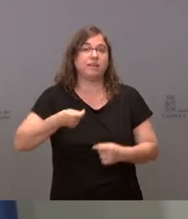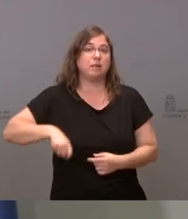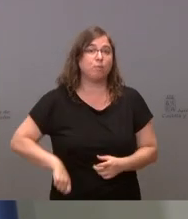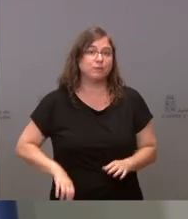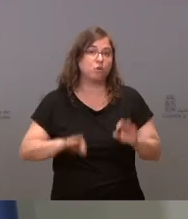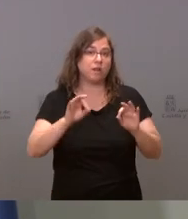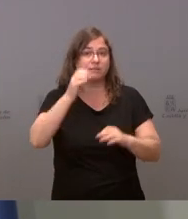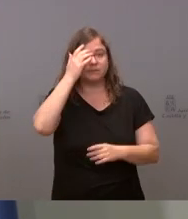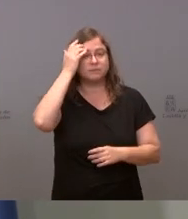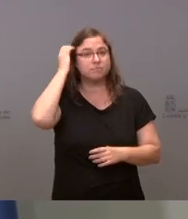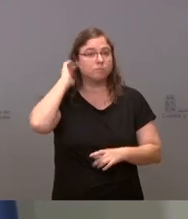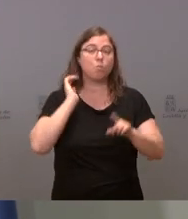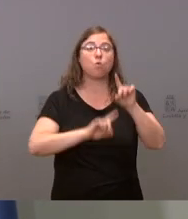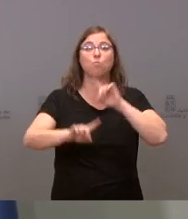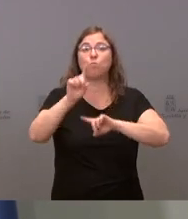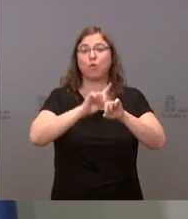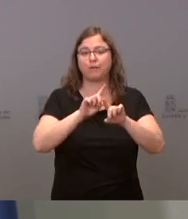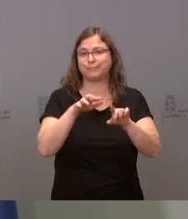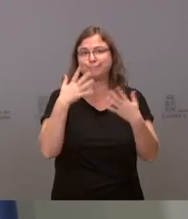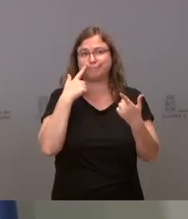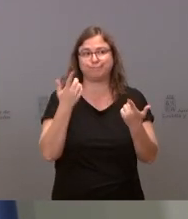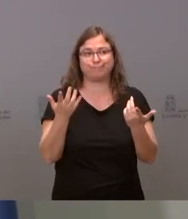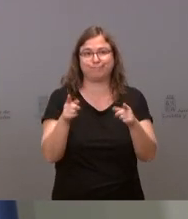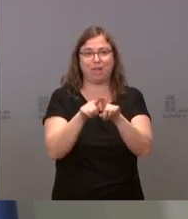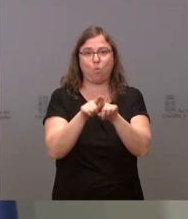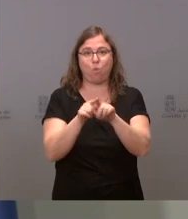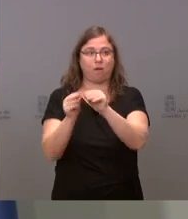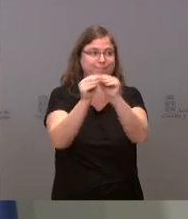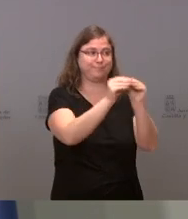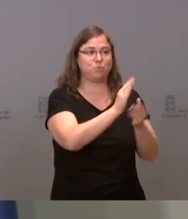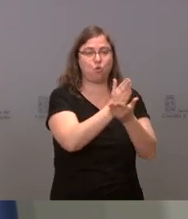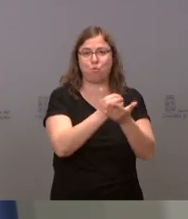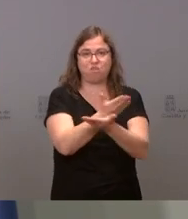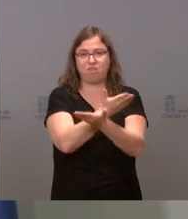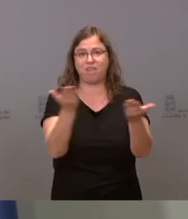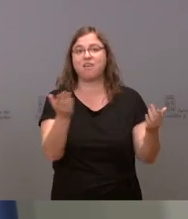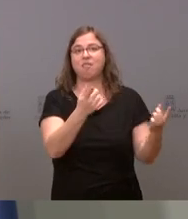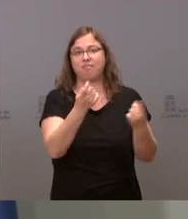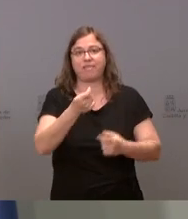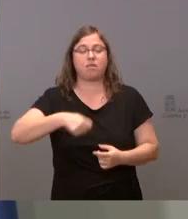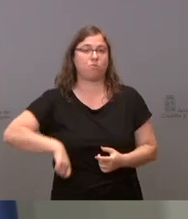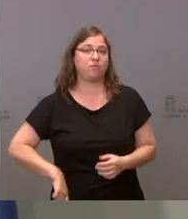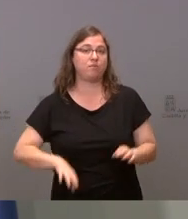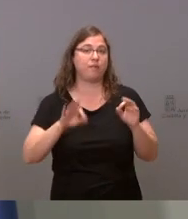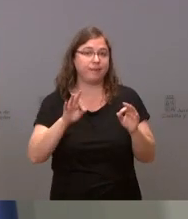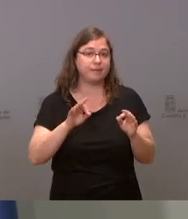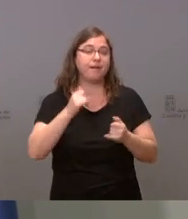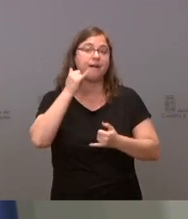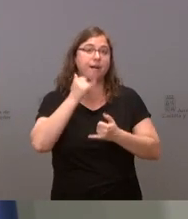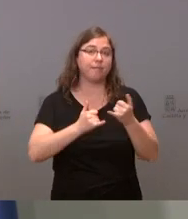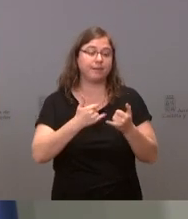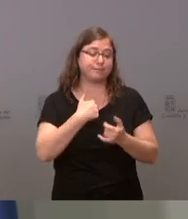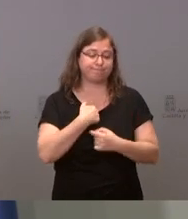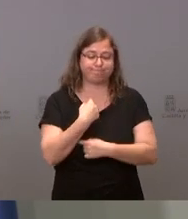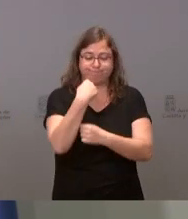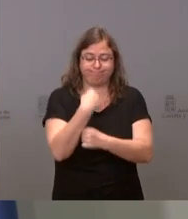de personal comunes al resto de comunidades y que nos obligan, como no puede